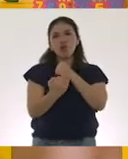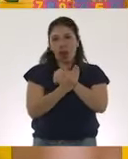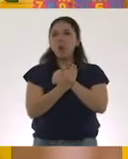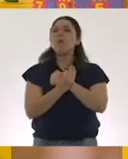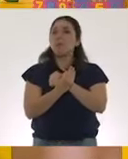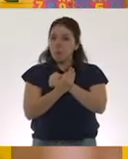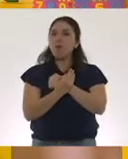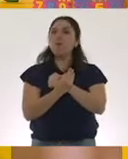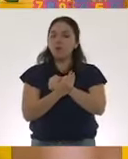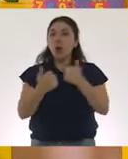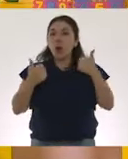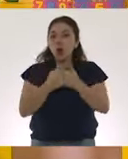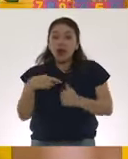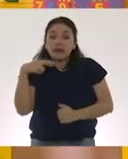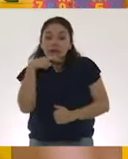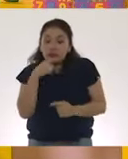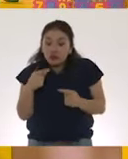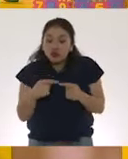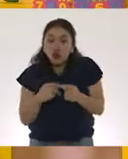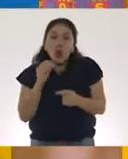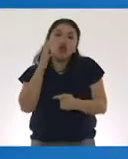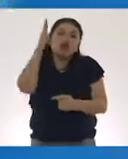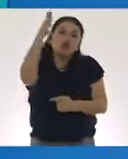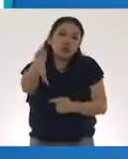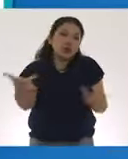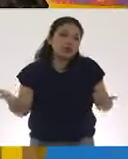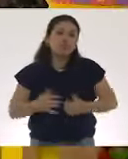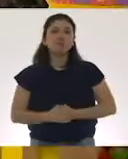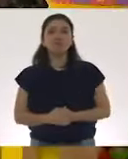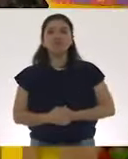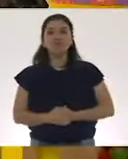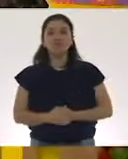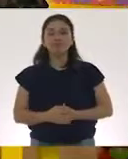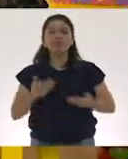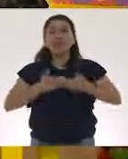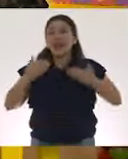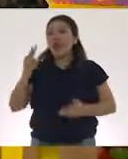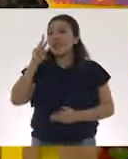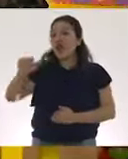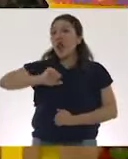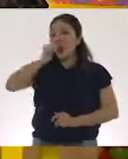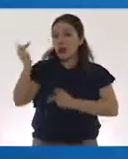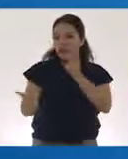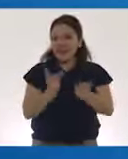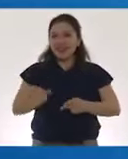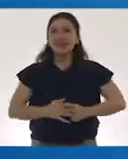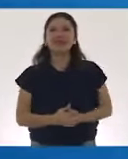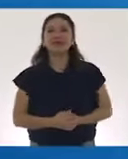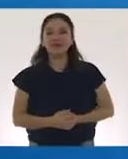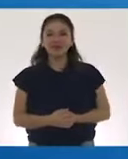a corto o largo plazo. Todavía no sabemos. Ahora veamos la siguiente pregunta.